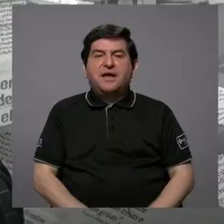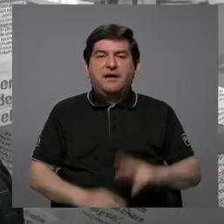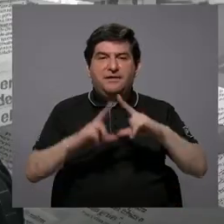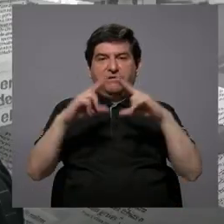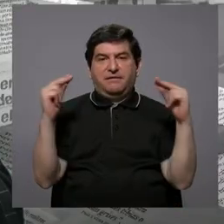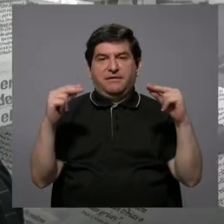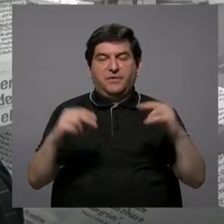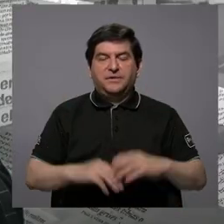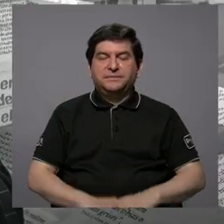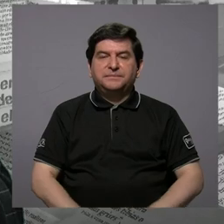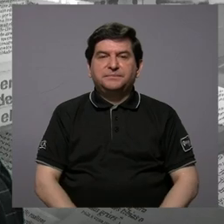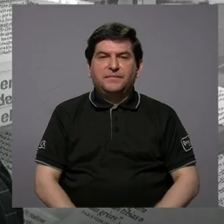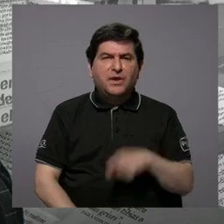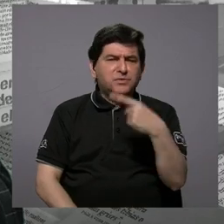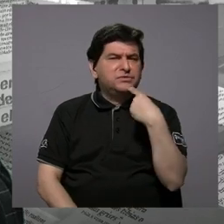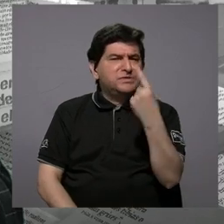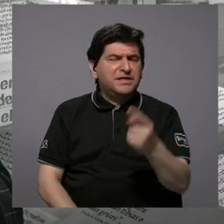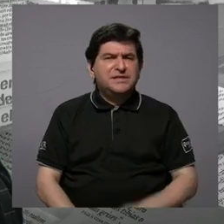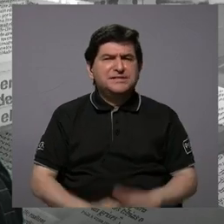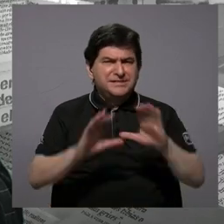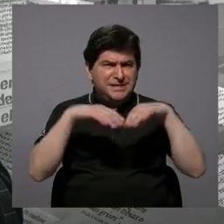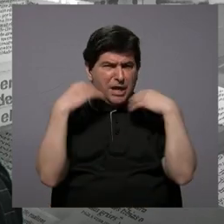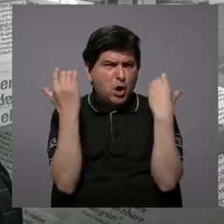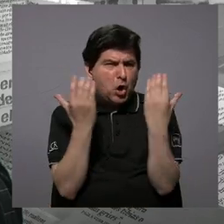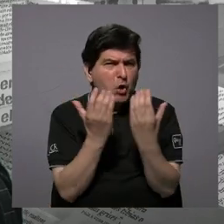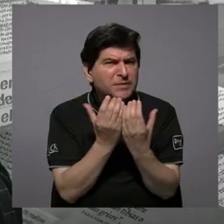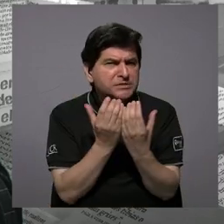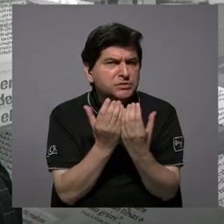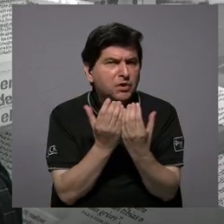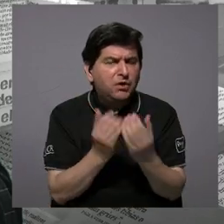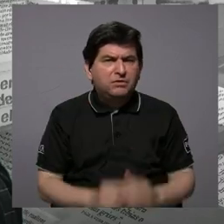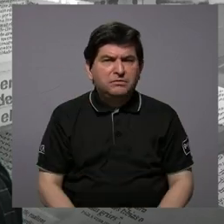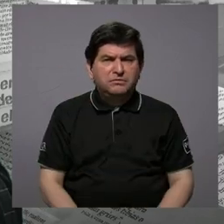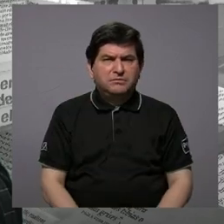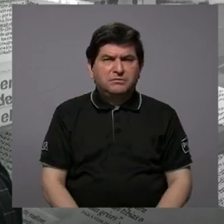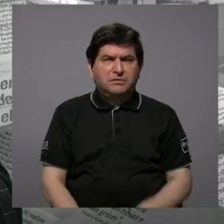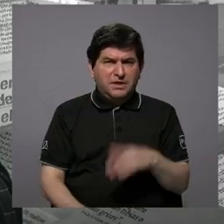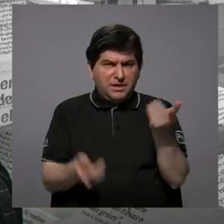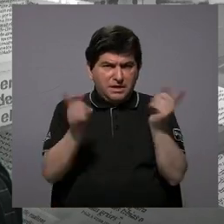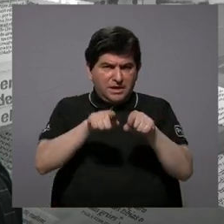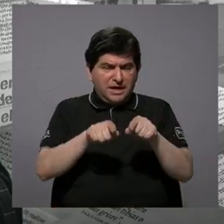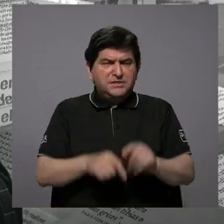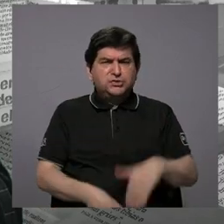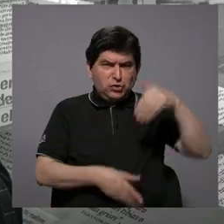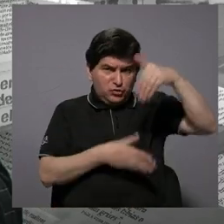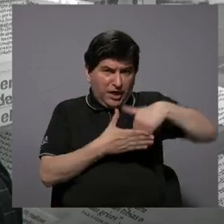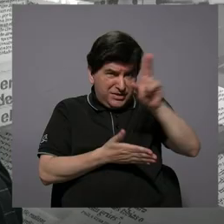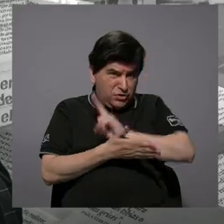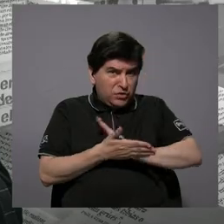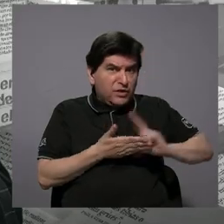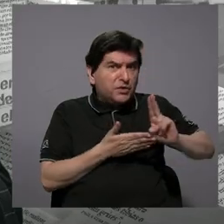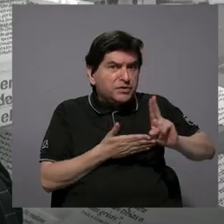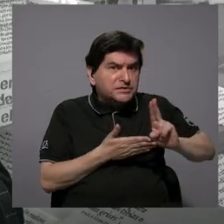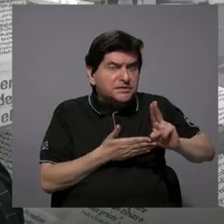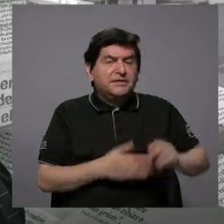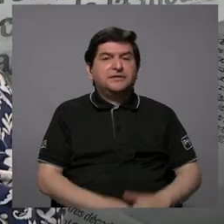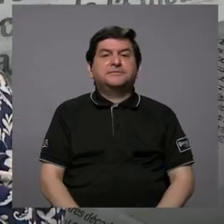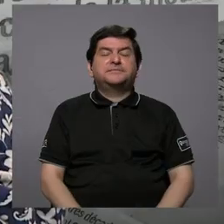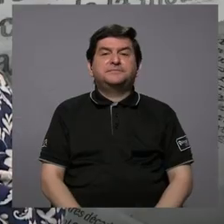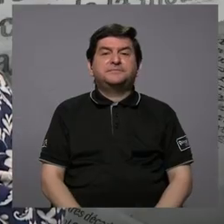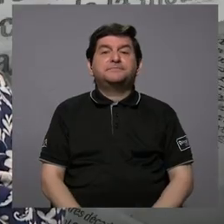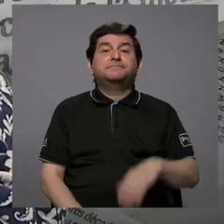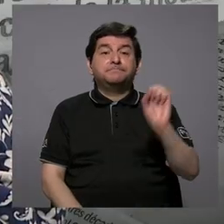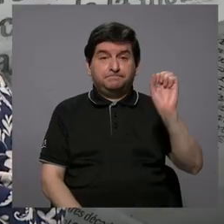usted habla de la comisión, es una comisión que estamos hablando a lo interno de la Universidad de Costa Rica. Estamos